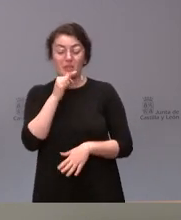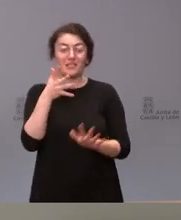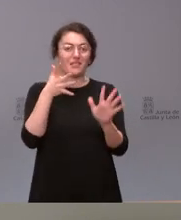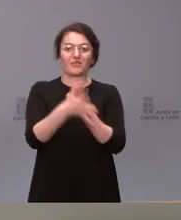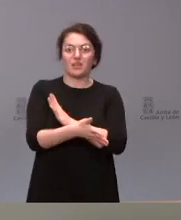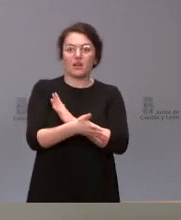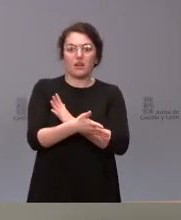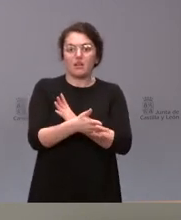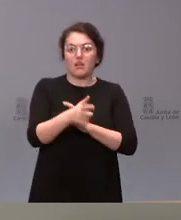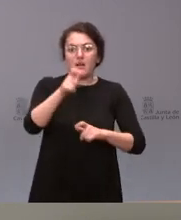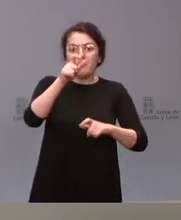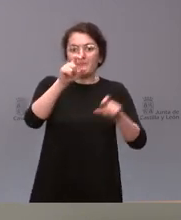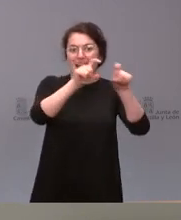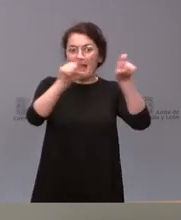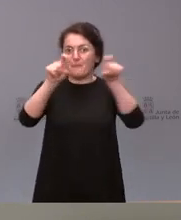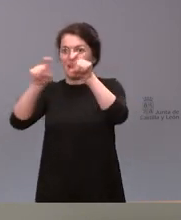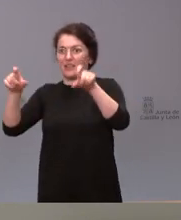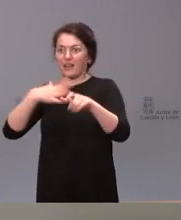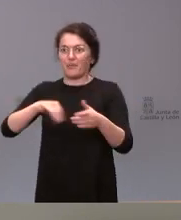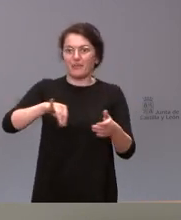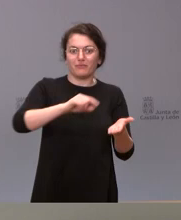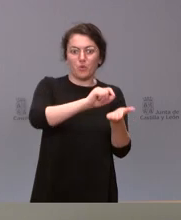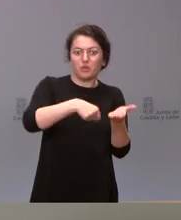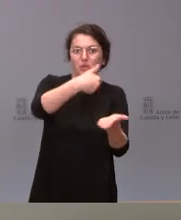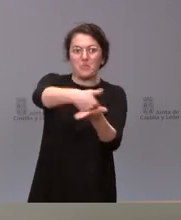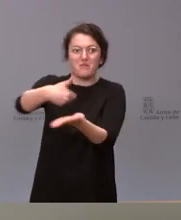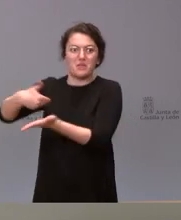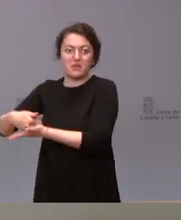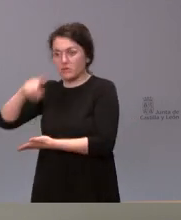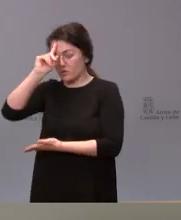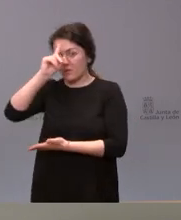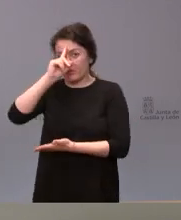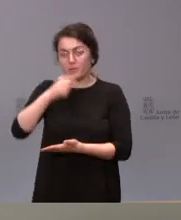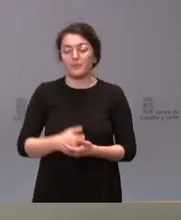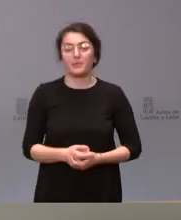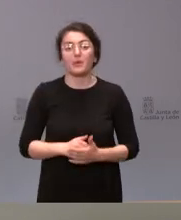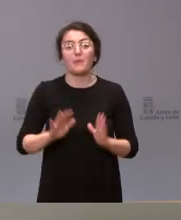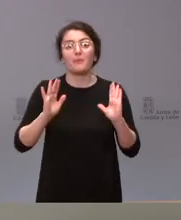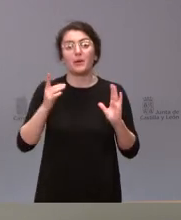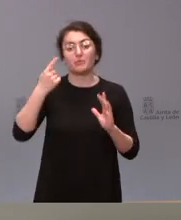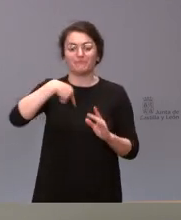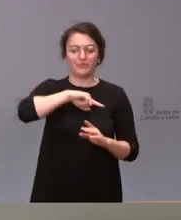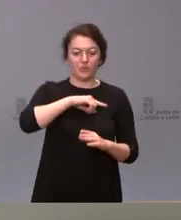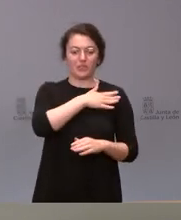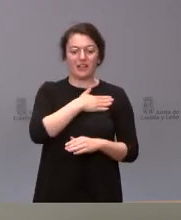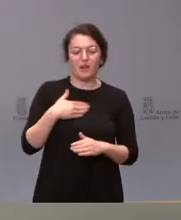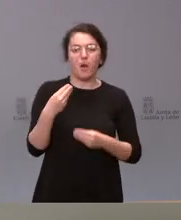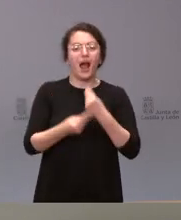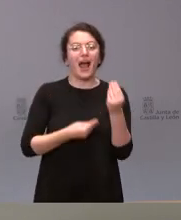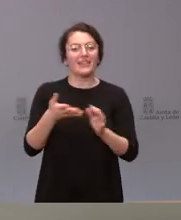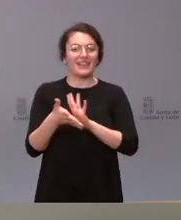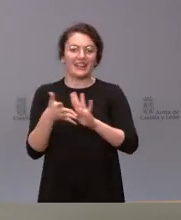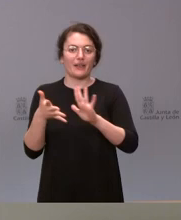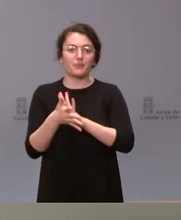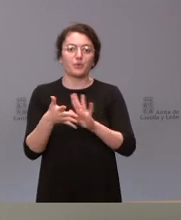licitadores puedan presentarse y lógicamente a más licitadores más tiempo de resolución del contrato pero la idea nuestra es hacerlo lo más rápido posible y por tanto